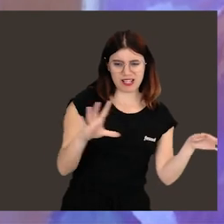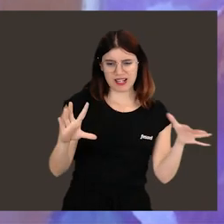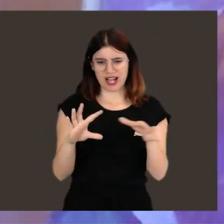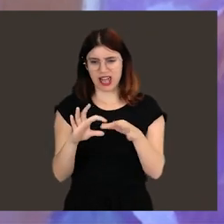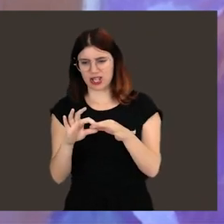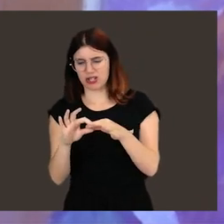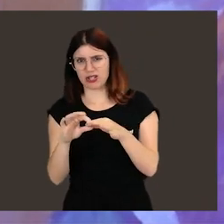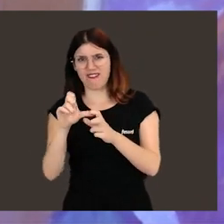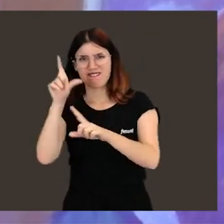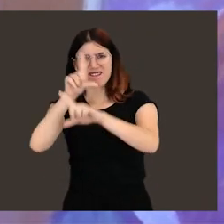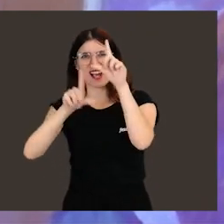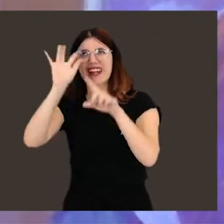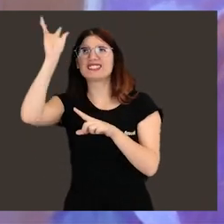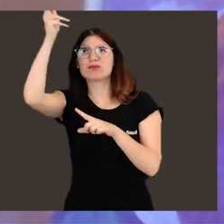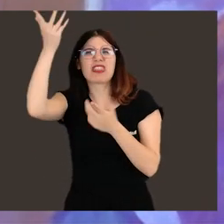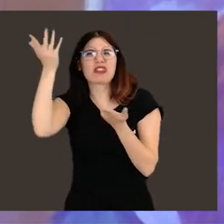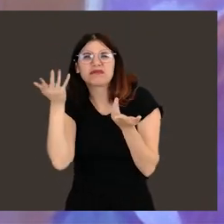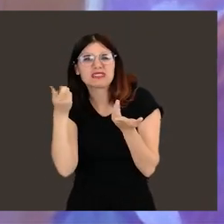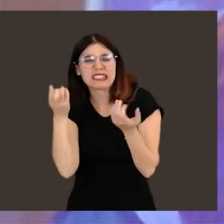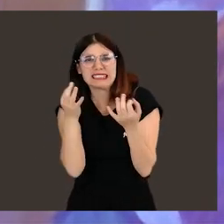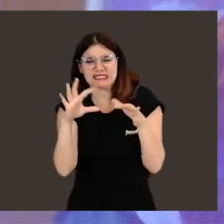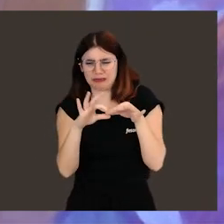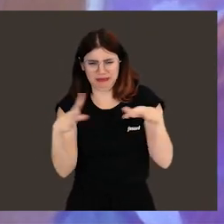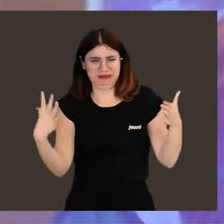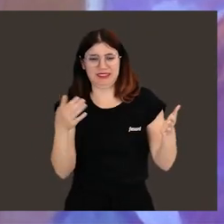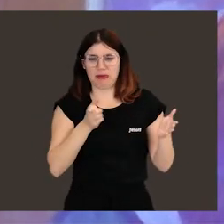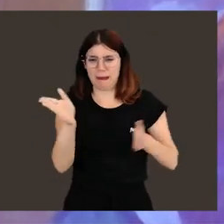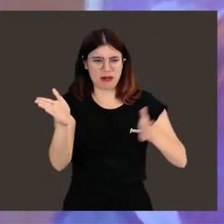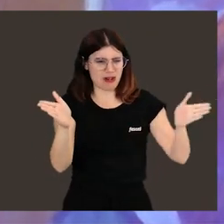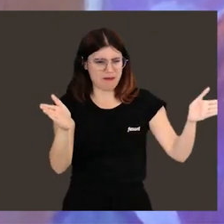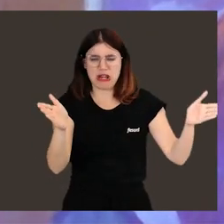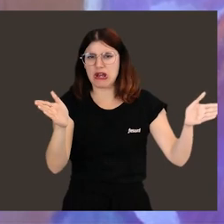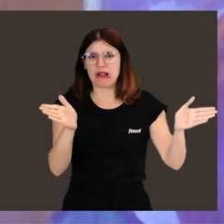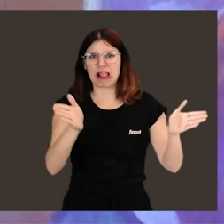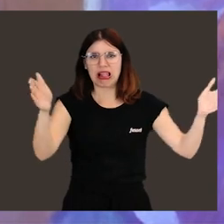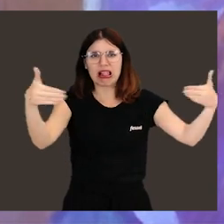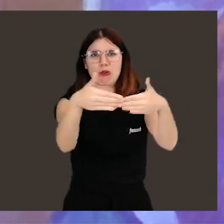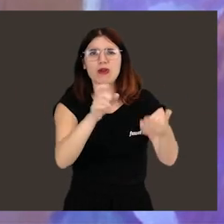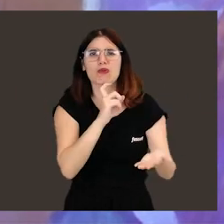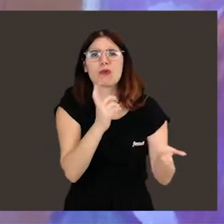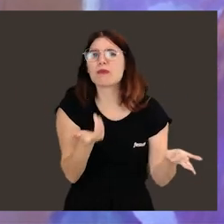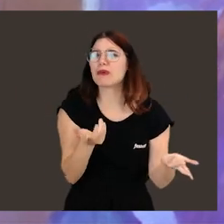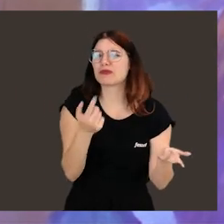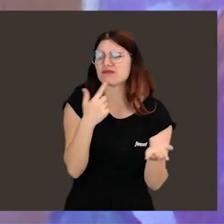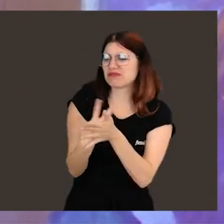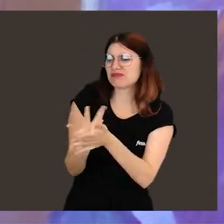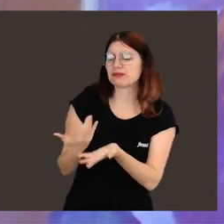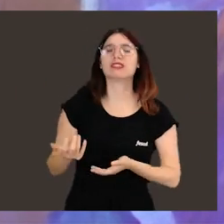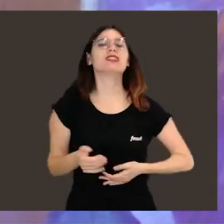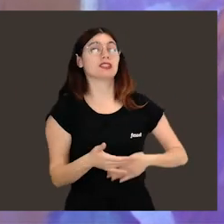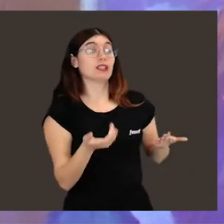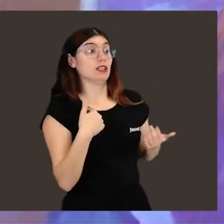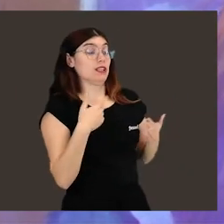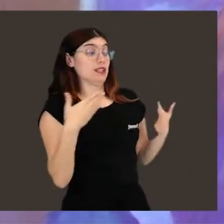con el cáncer, con viajar con el espacio? Pueden parecer caminos divergentes, pero